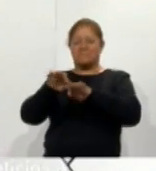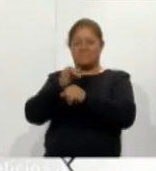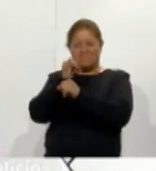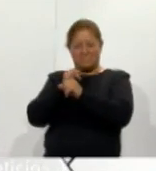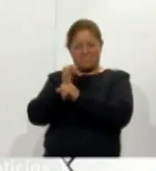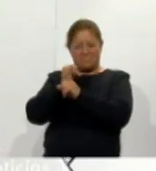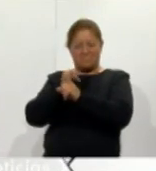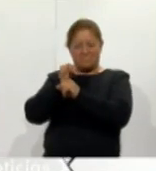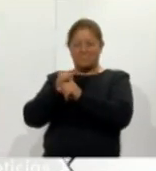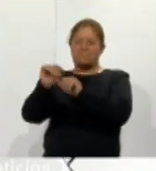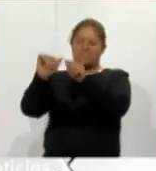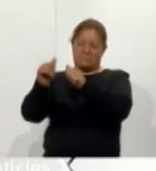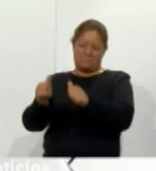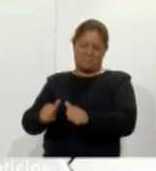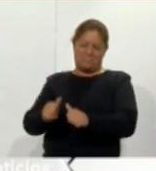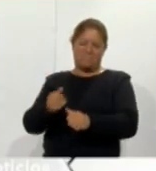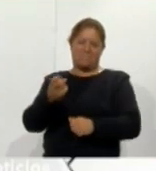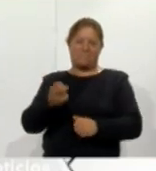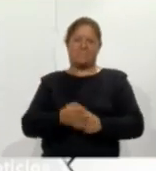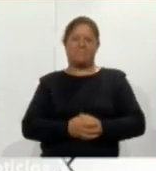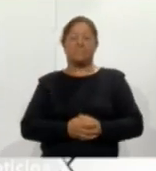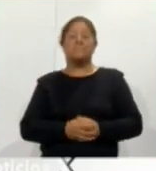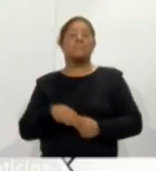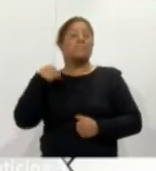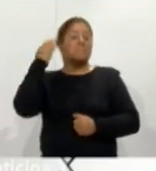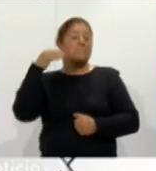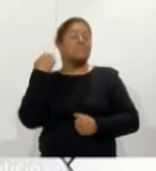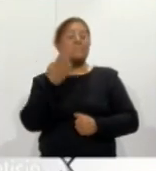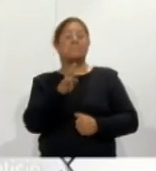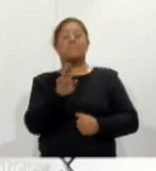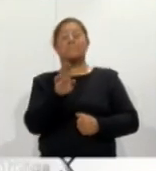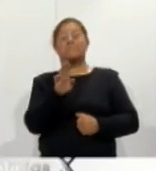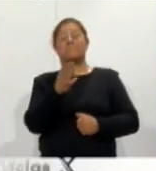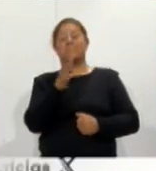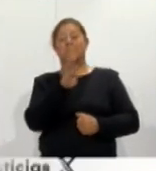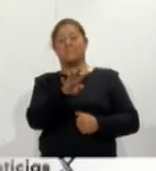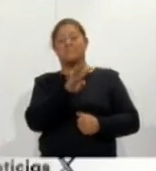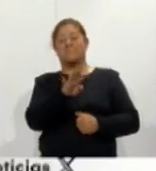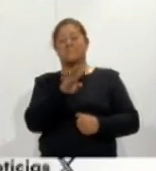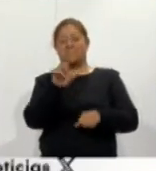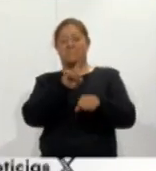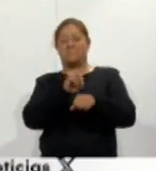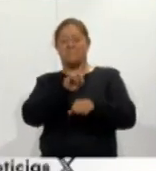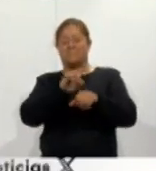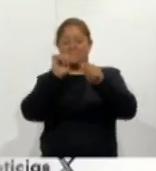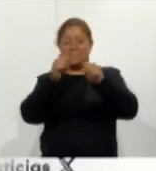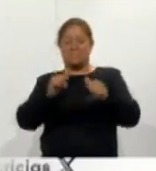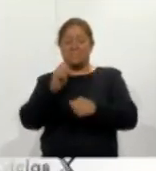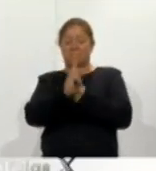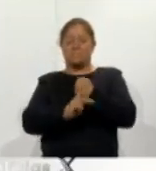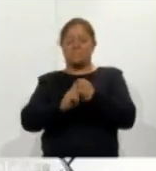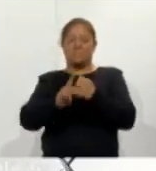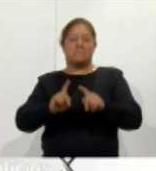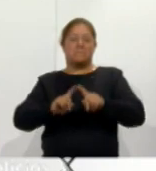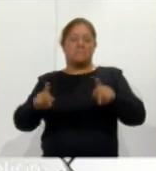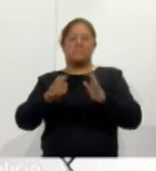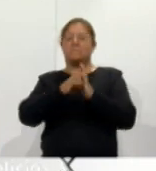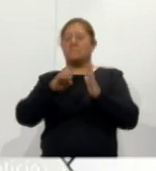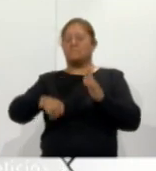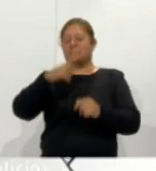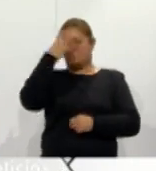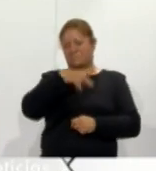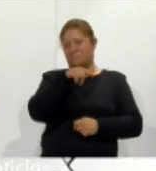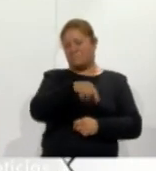artesano El 19 de marzo se celebra el Día Internacional del Artesano en varios países entre ellos México